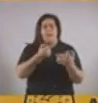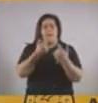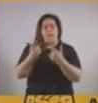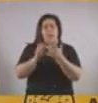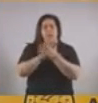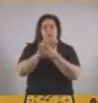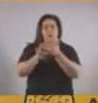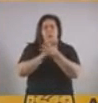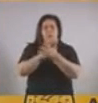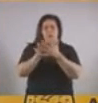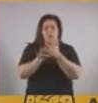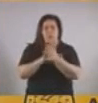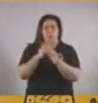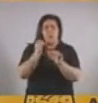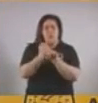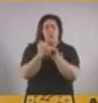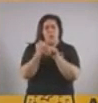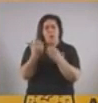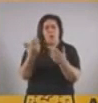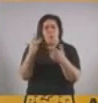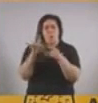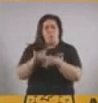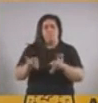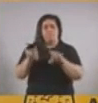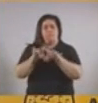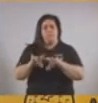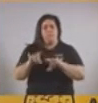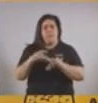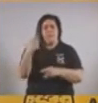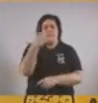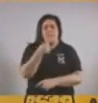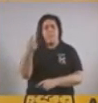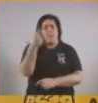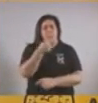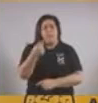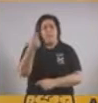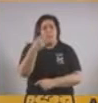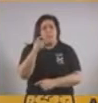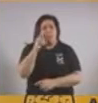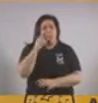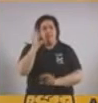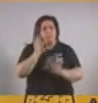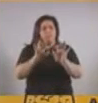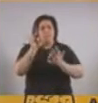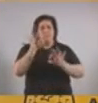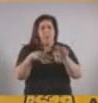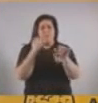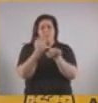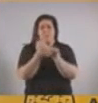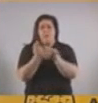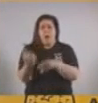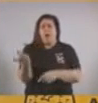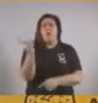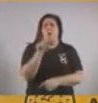apenas los parámetros mejores, mejoran, cosa que vamos a poder ir viendo semana tras semana, poder volver a trabajar.